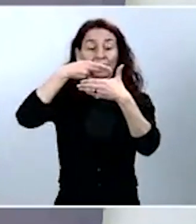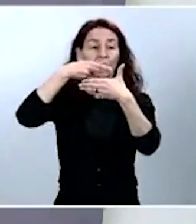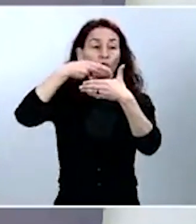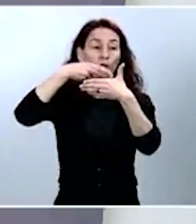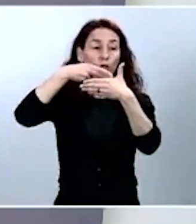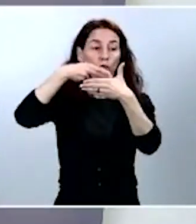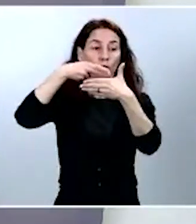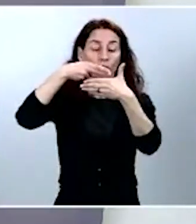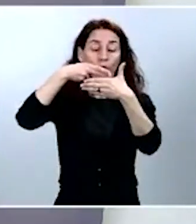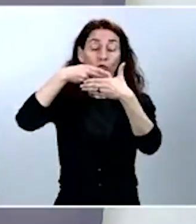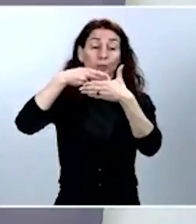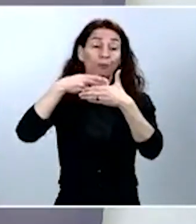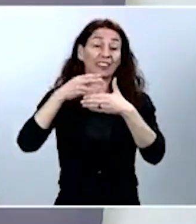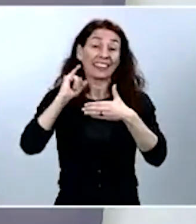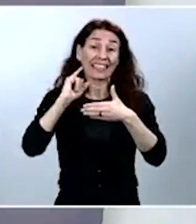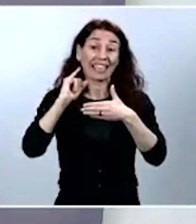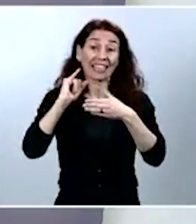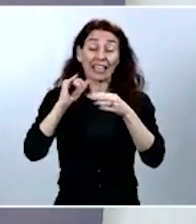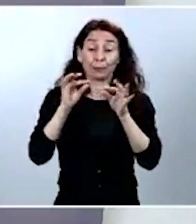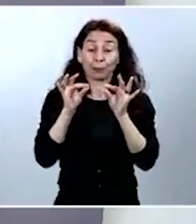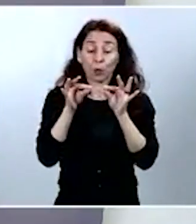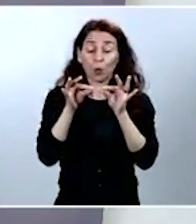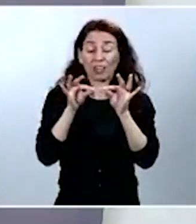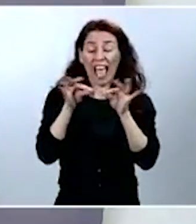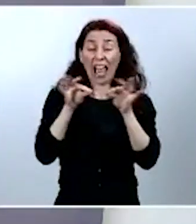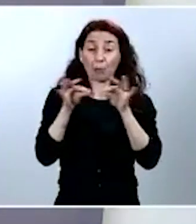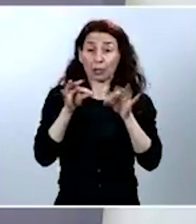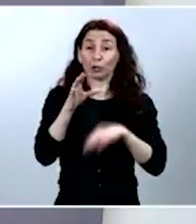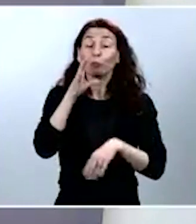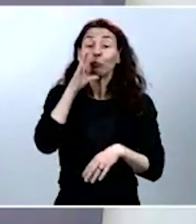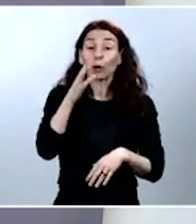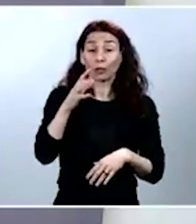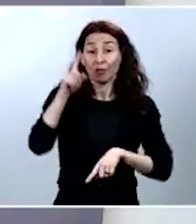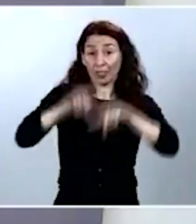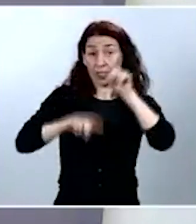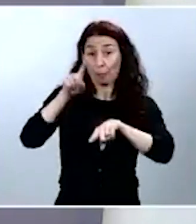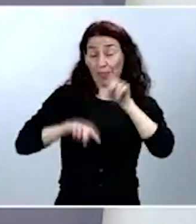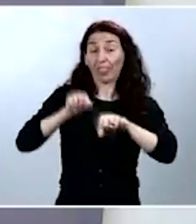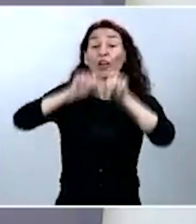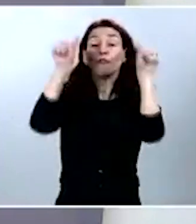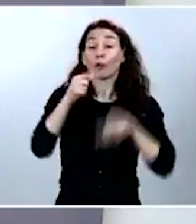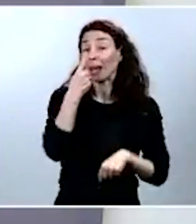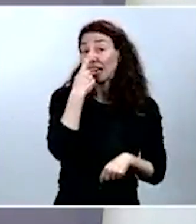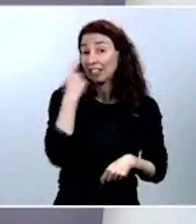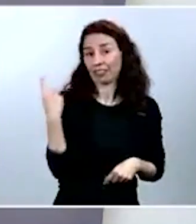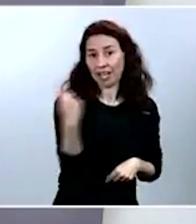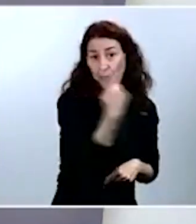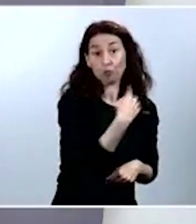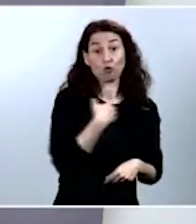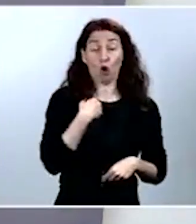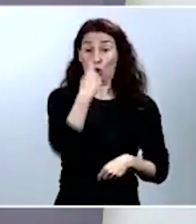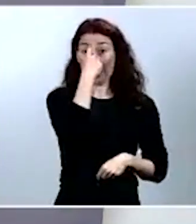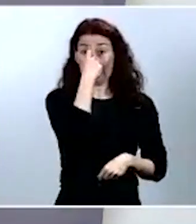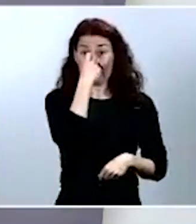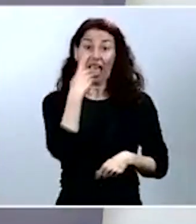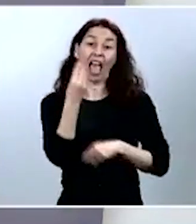alambrito, pues porque gente que tiene la nariz muy grande como yo, pues lo necesita para darle forma a la mascarilla. Entonces, reconoces dónde